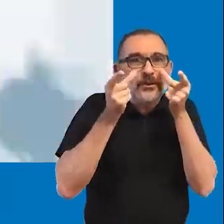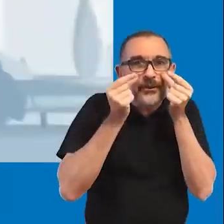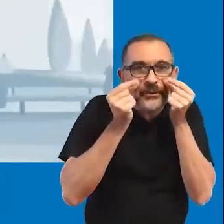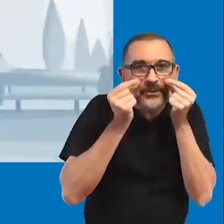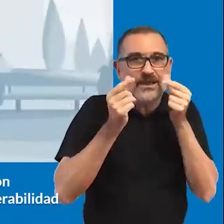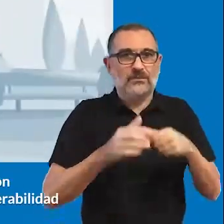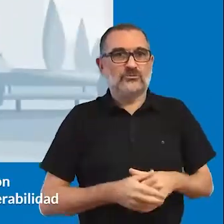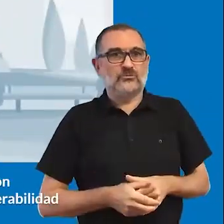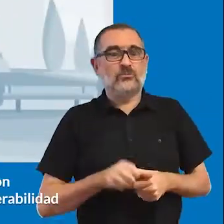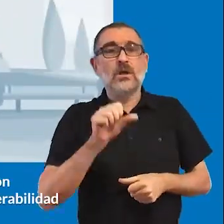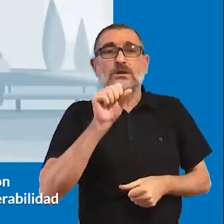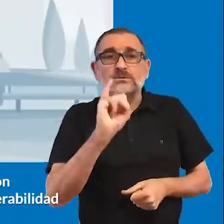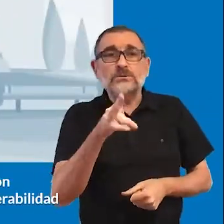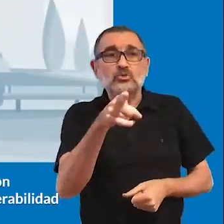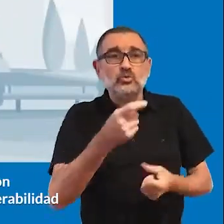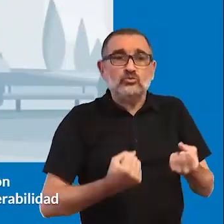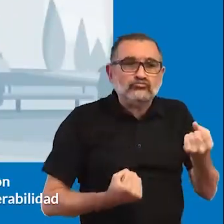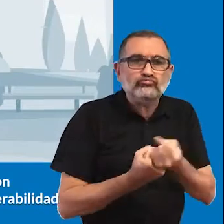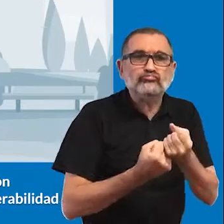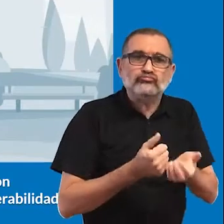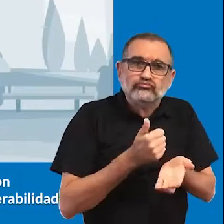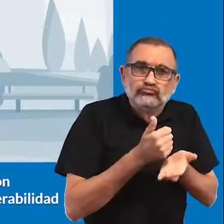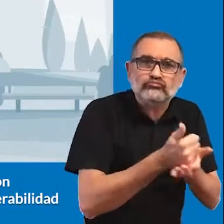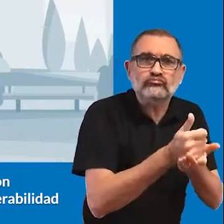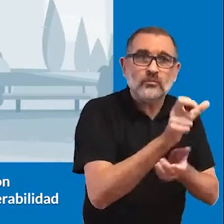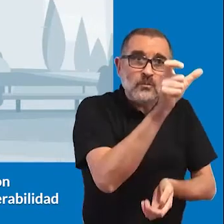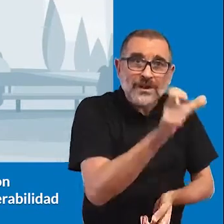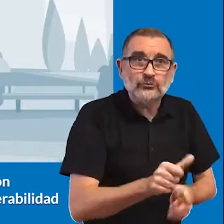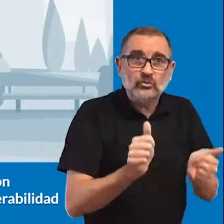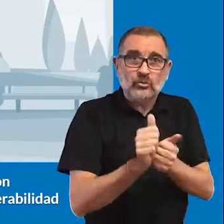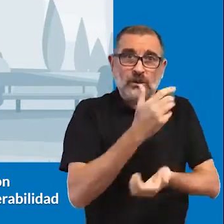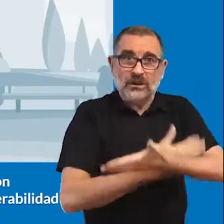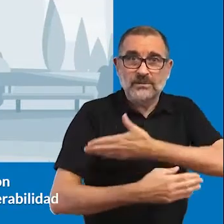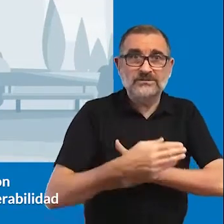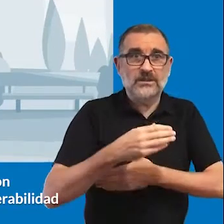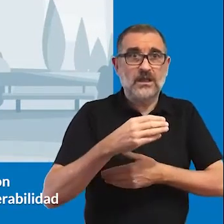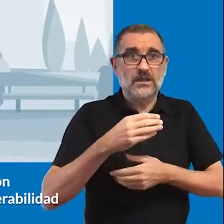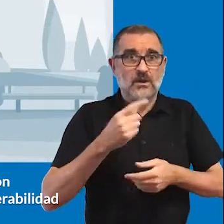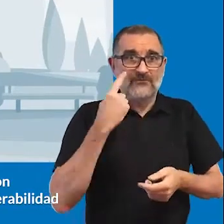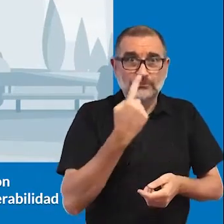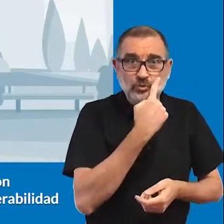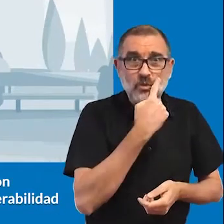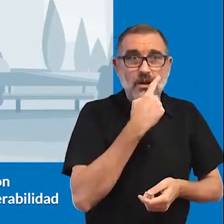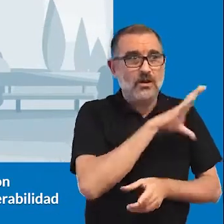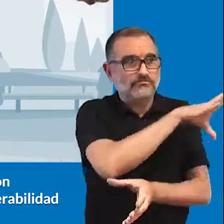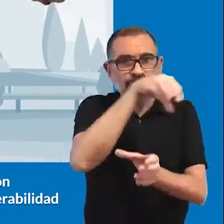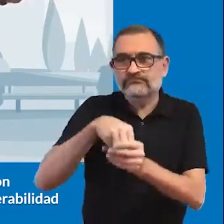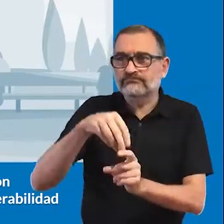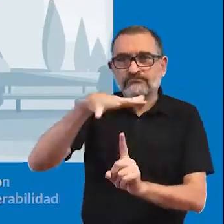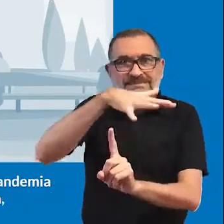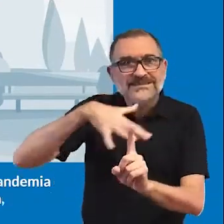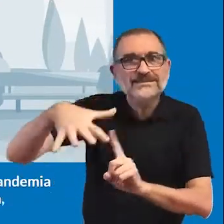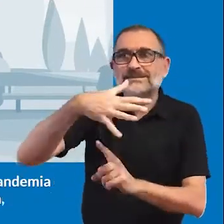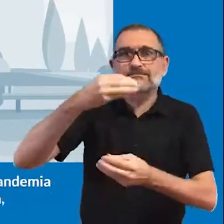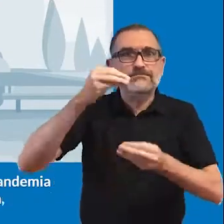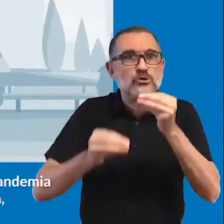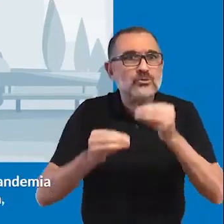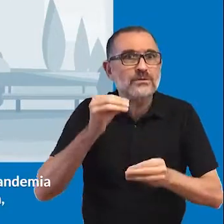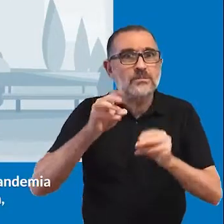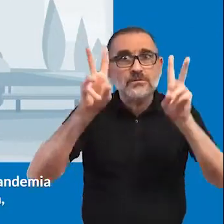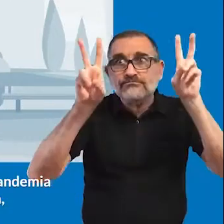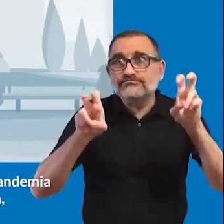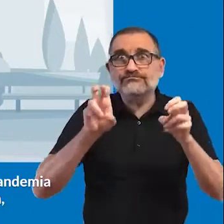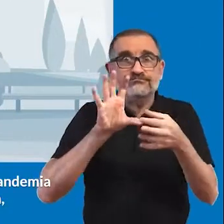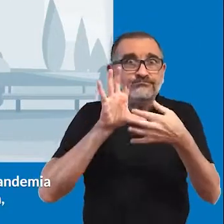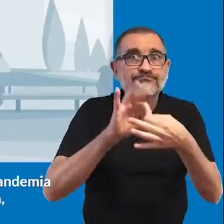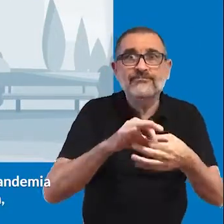Si estás brindando apoyo a una persona con discapacidad visual que esté en situación de vulnerabilidad durante una